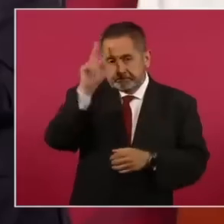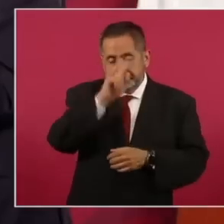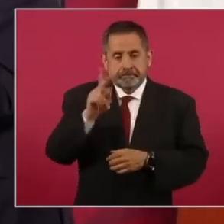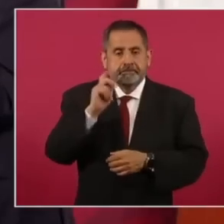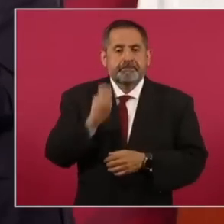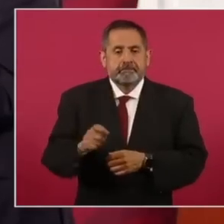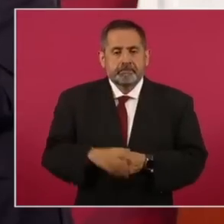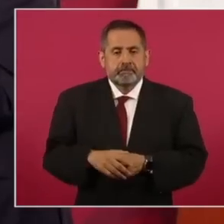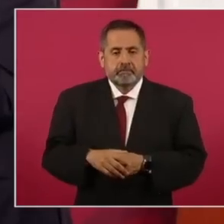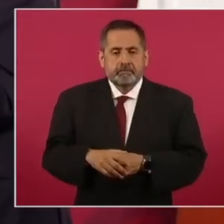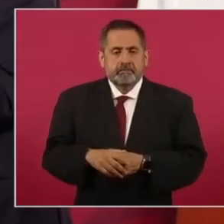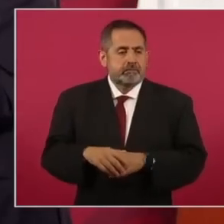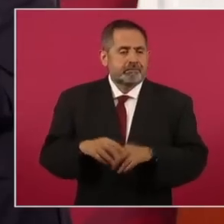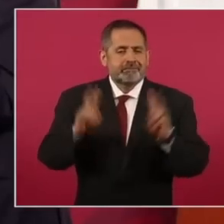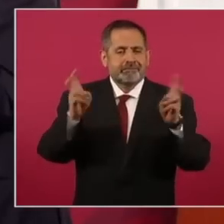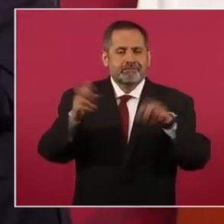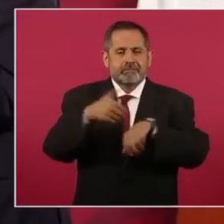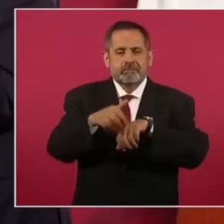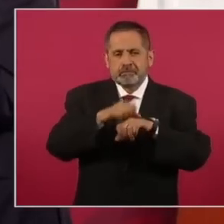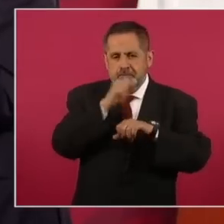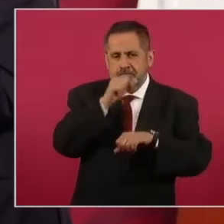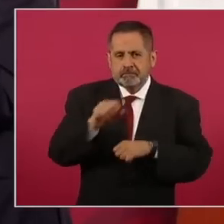Era todo el ramo 23.